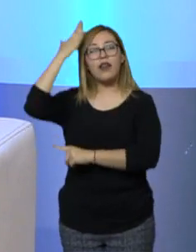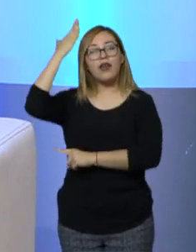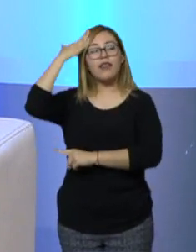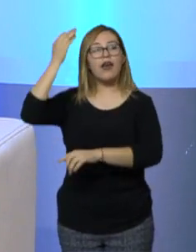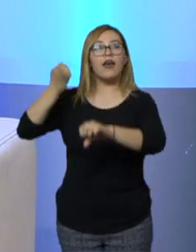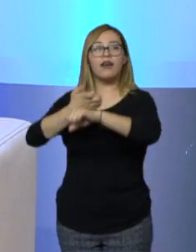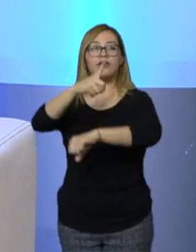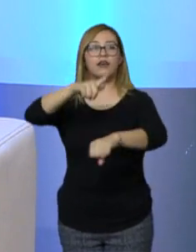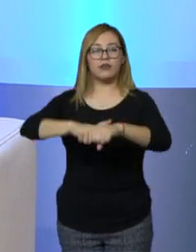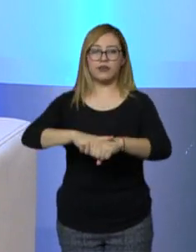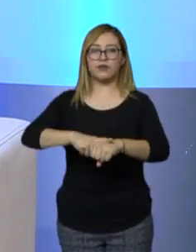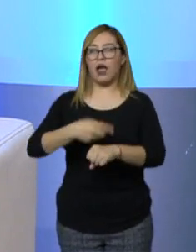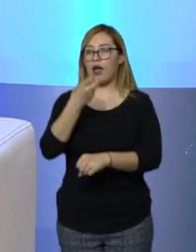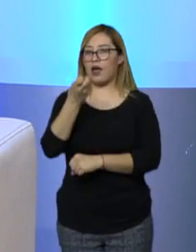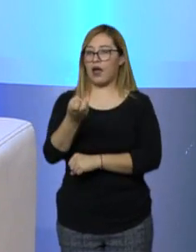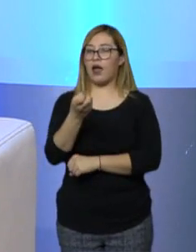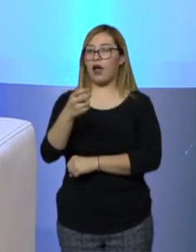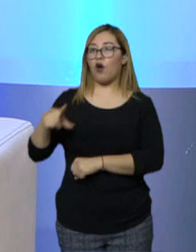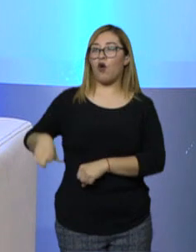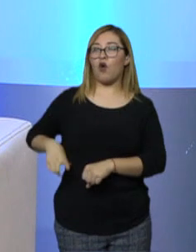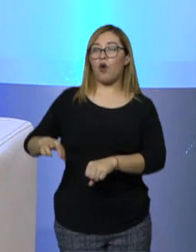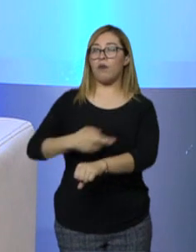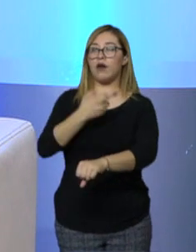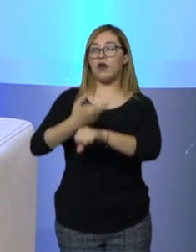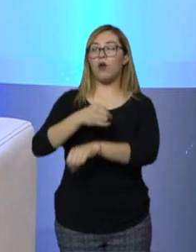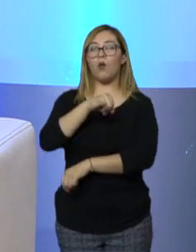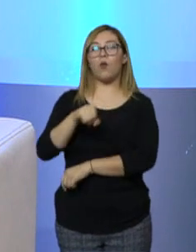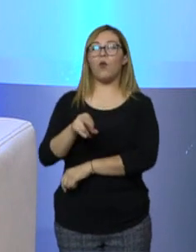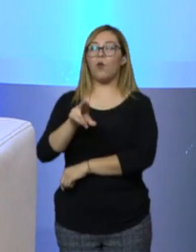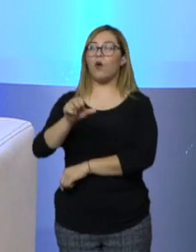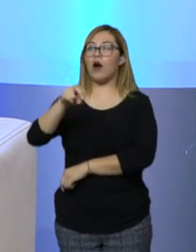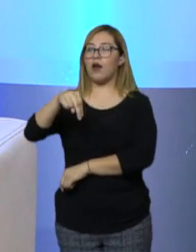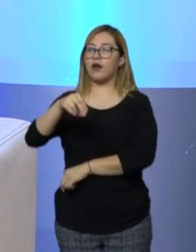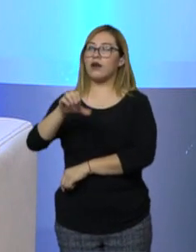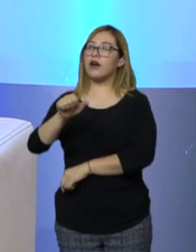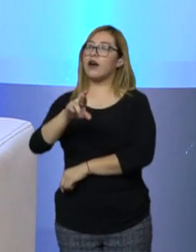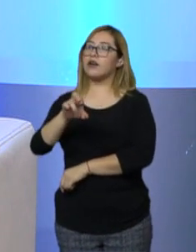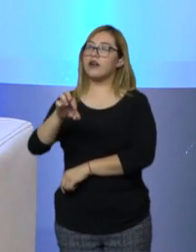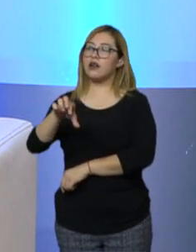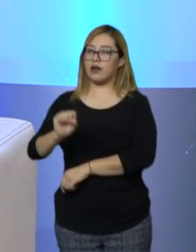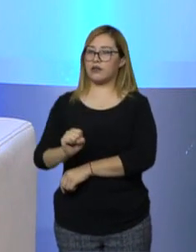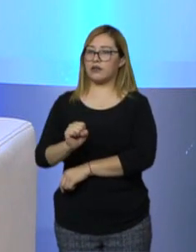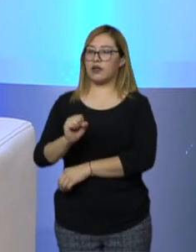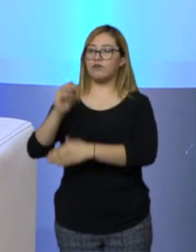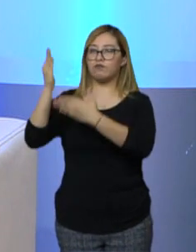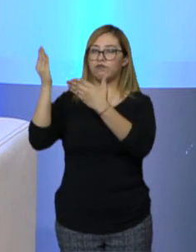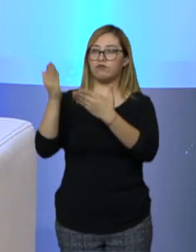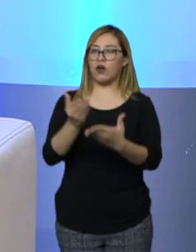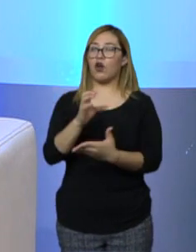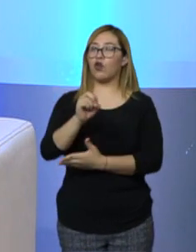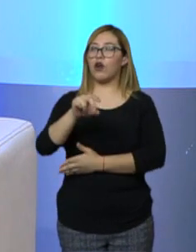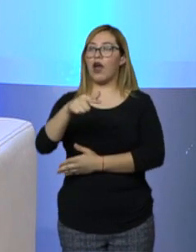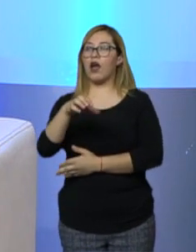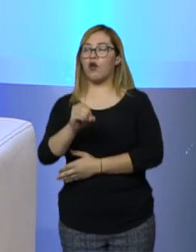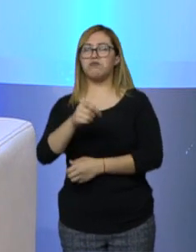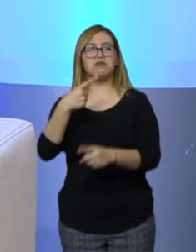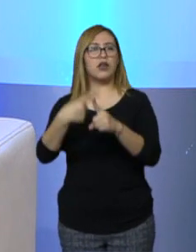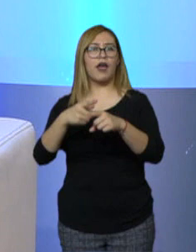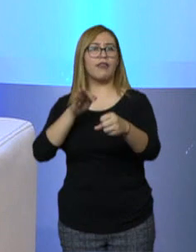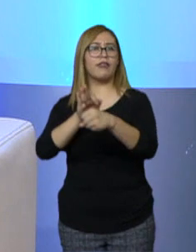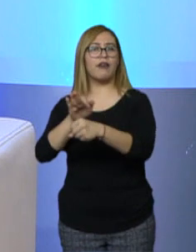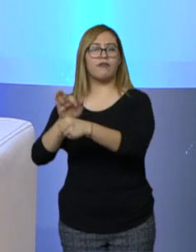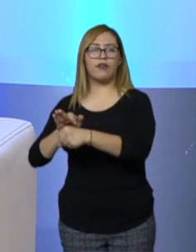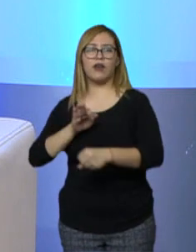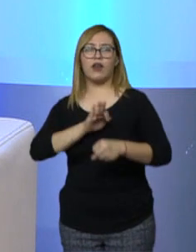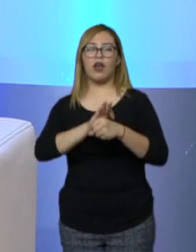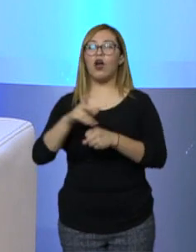Juan Manuel Carreras llega a la Conago, a la presidencia de la Conago, respaldado de los mandatarios estatales, de los